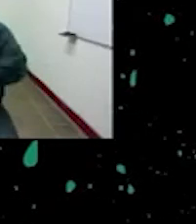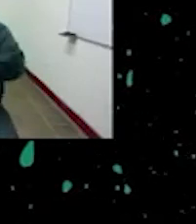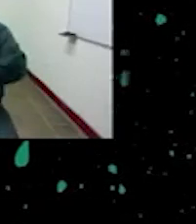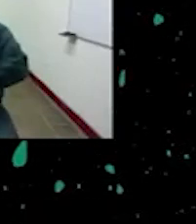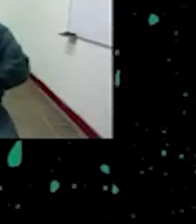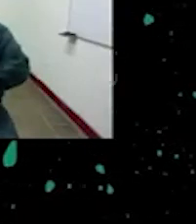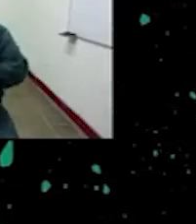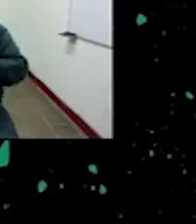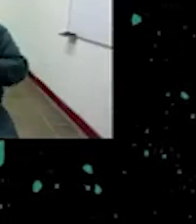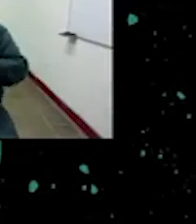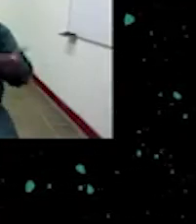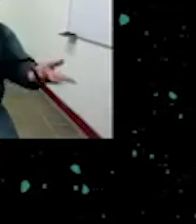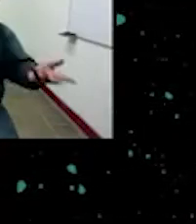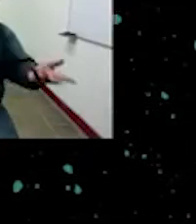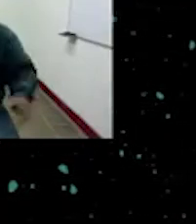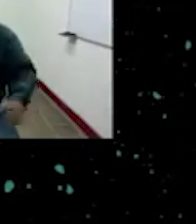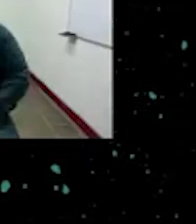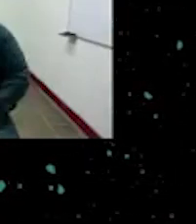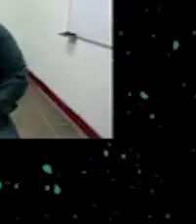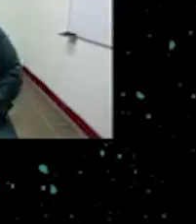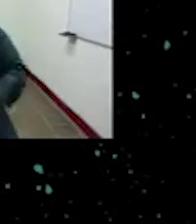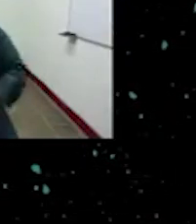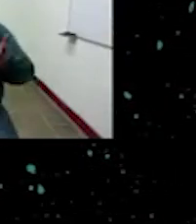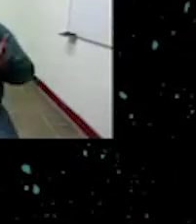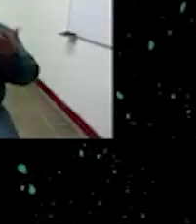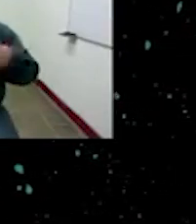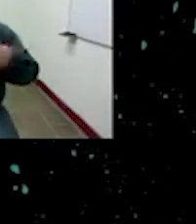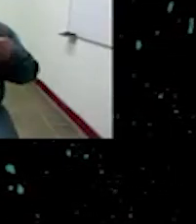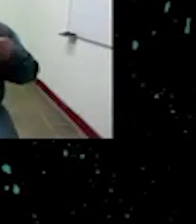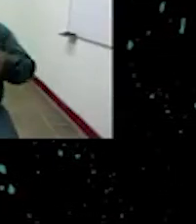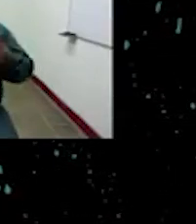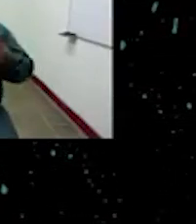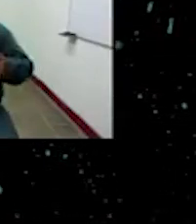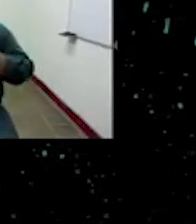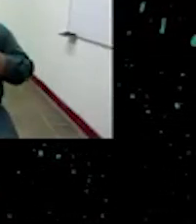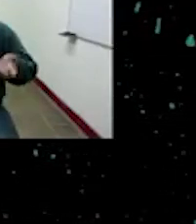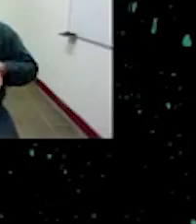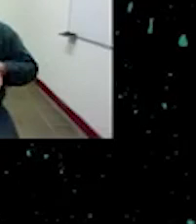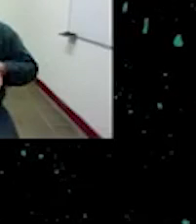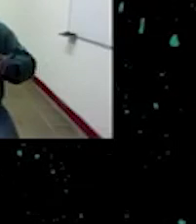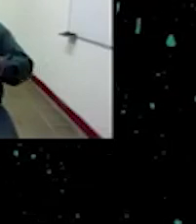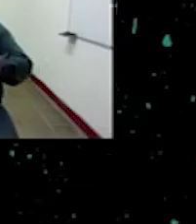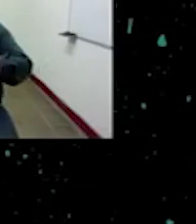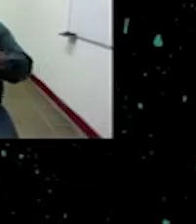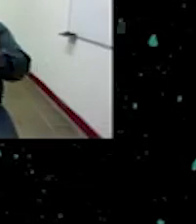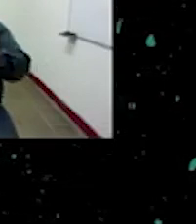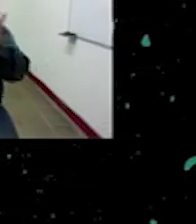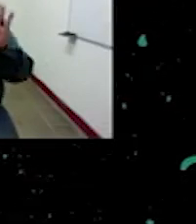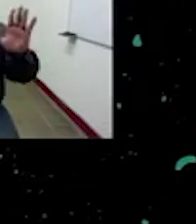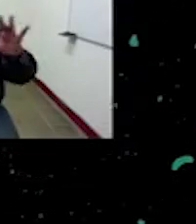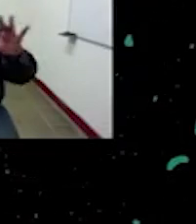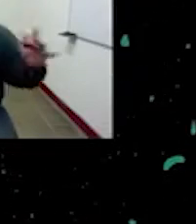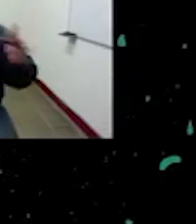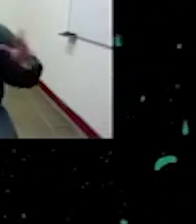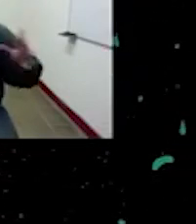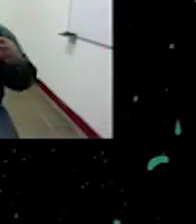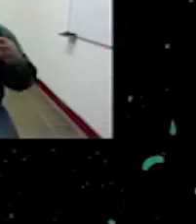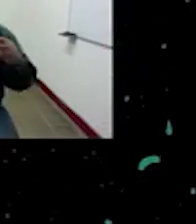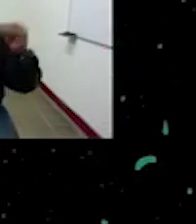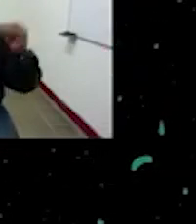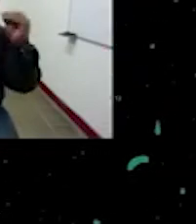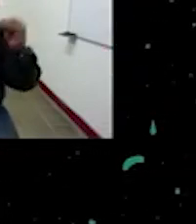de llegar por ejemplo con con lo que llaman las las políticas públicas por eso eso no no es efectivo porque es que